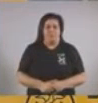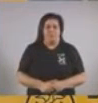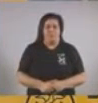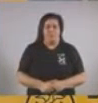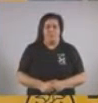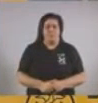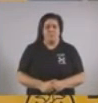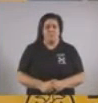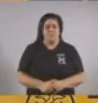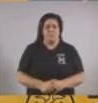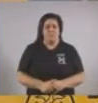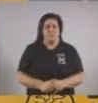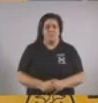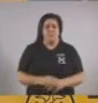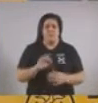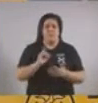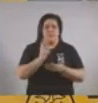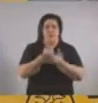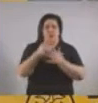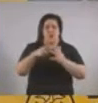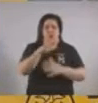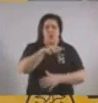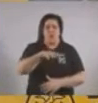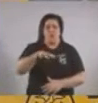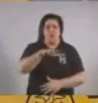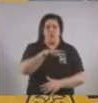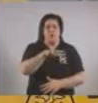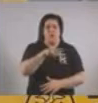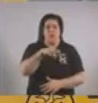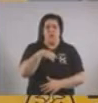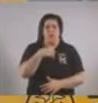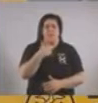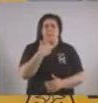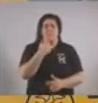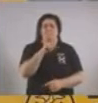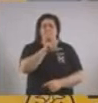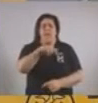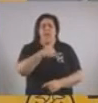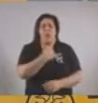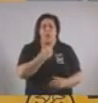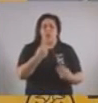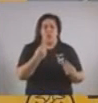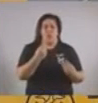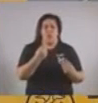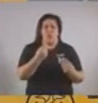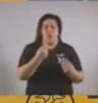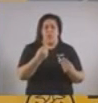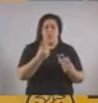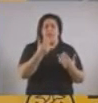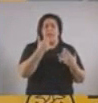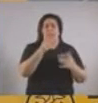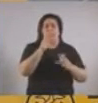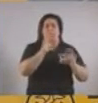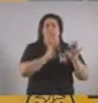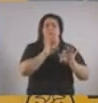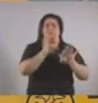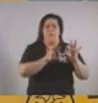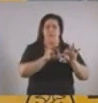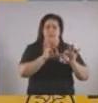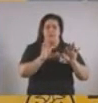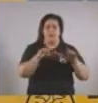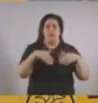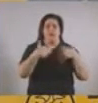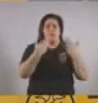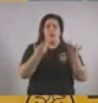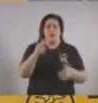Todas las decisiones que tomamos en la ciudad las tomamos en base a los datos y en base a la evidencia. Por eso voy a